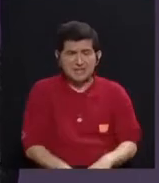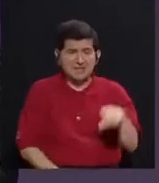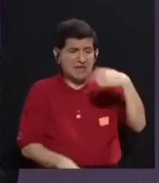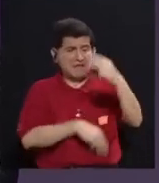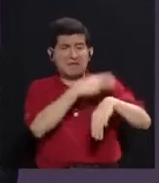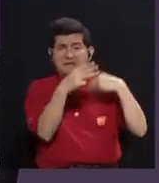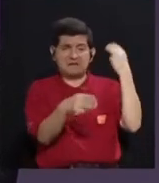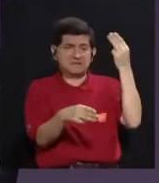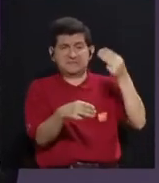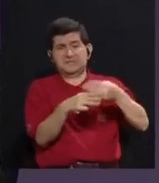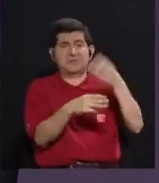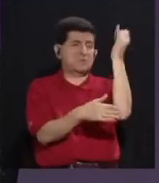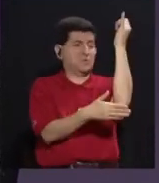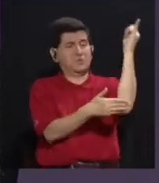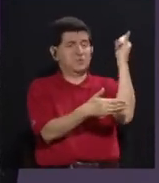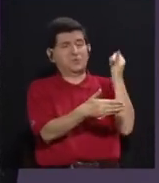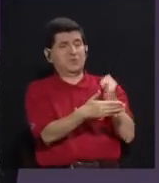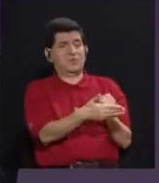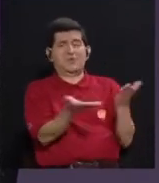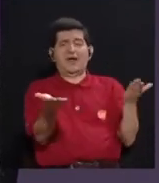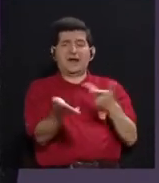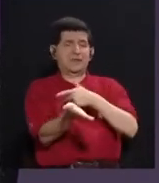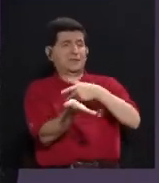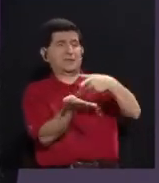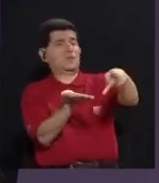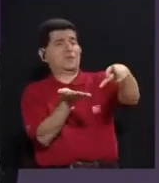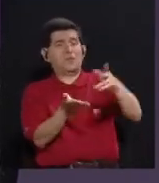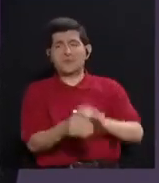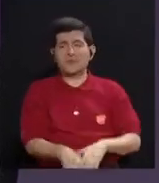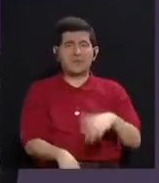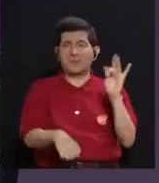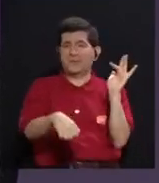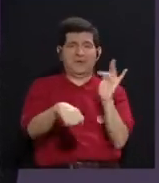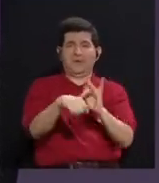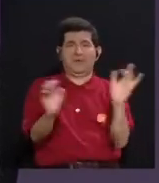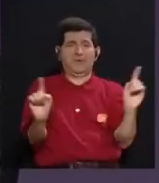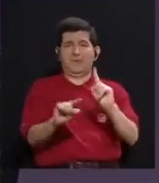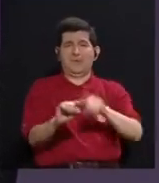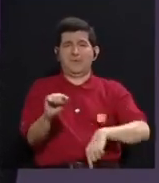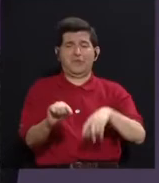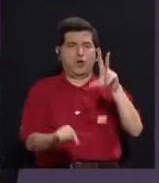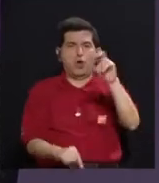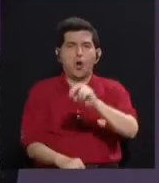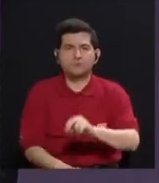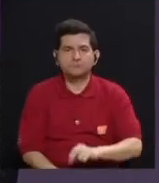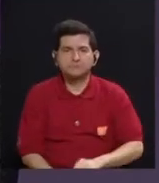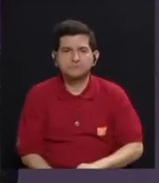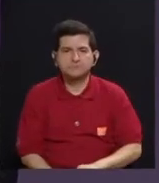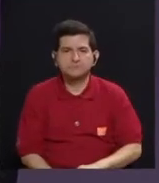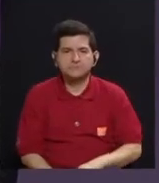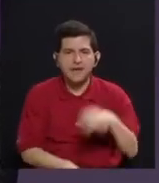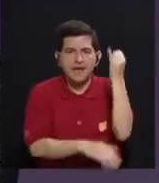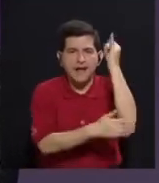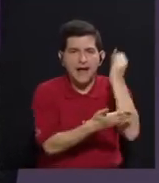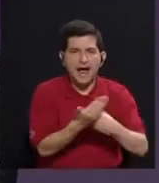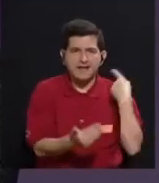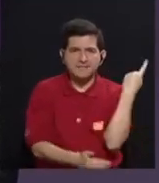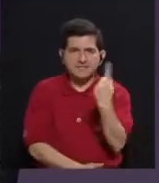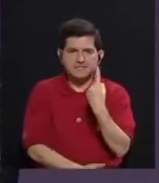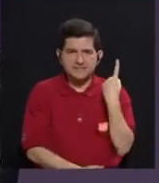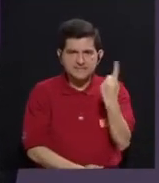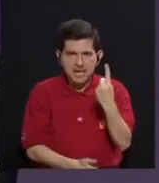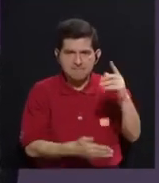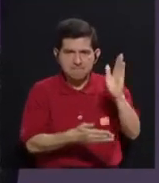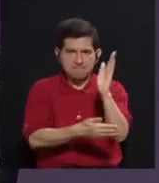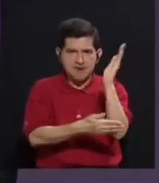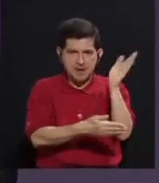mundo del arte puro e intocable. Entonces, no, estamos hablando que el arte siempre, el arte,